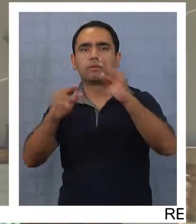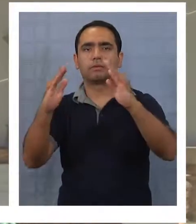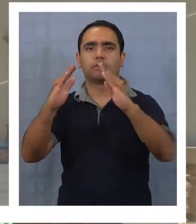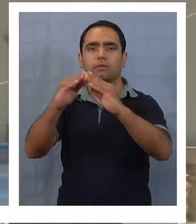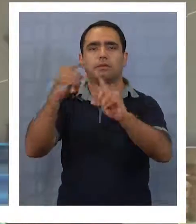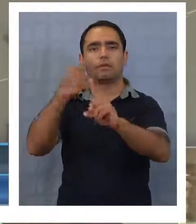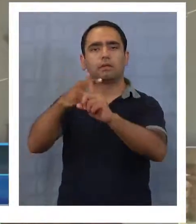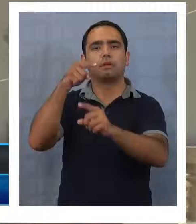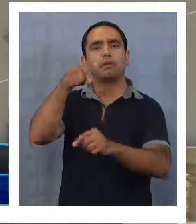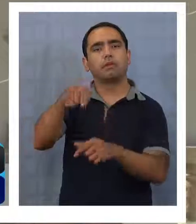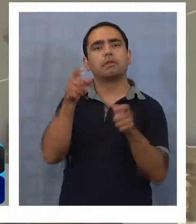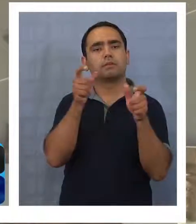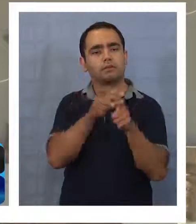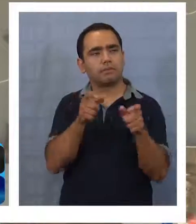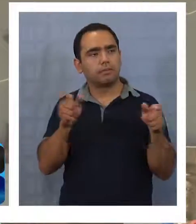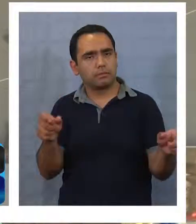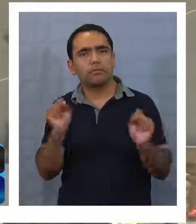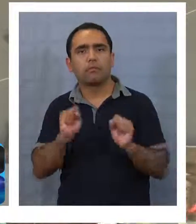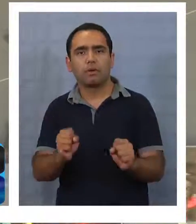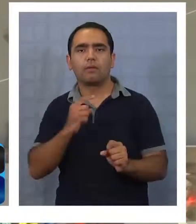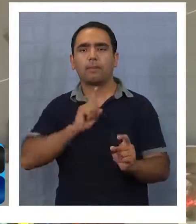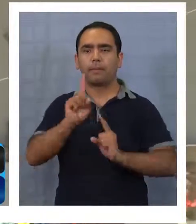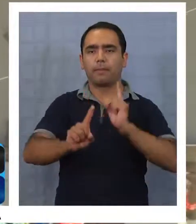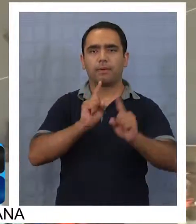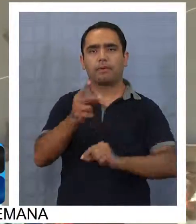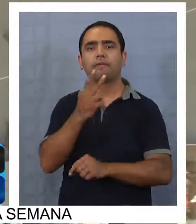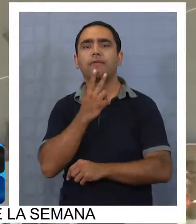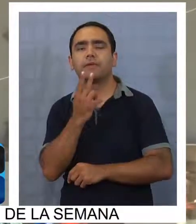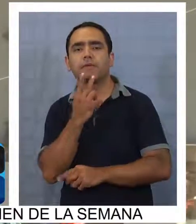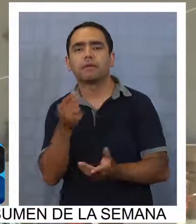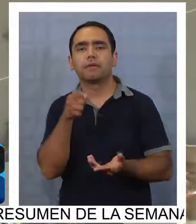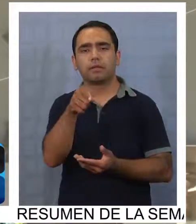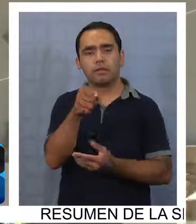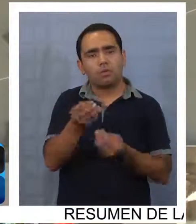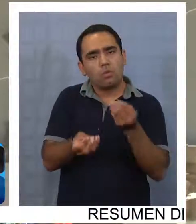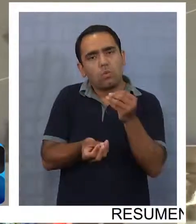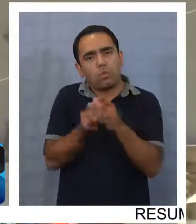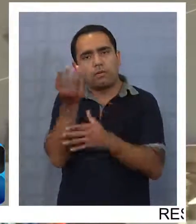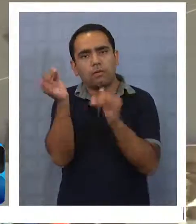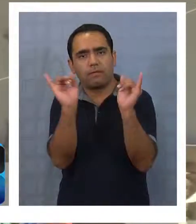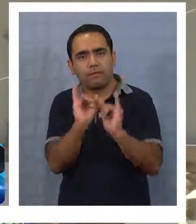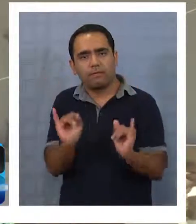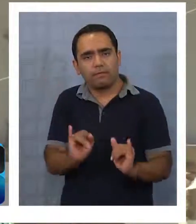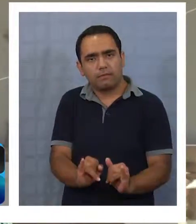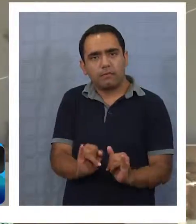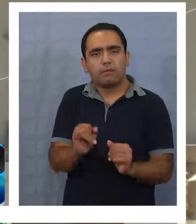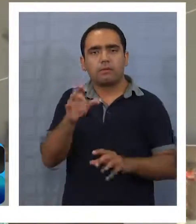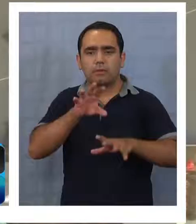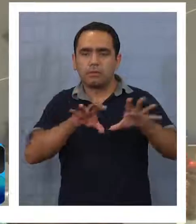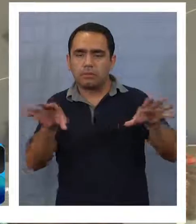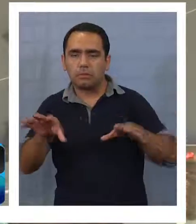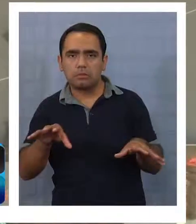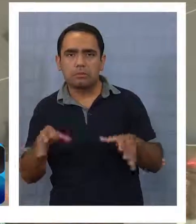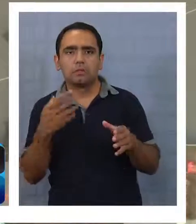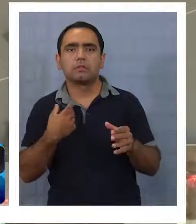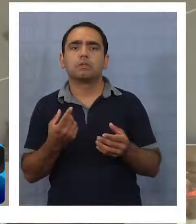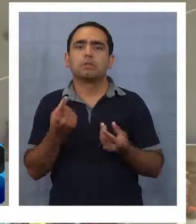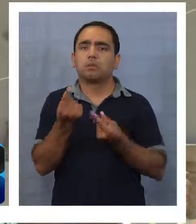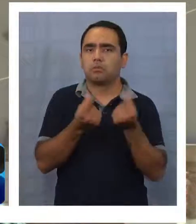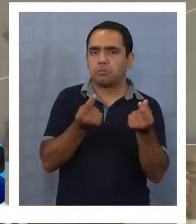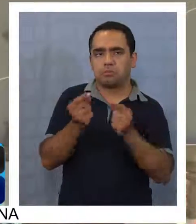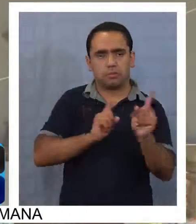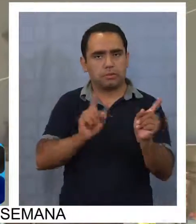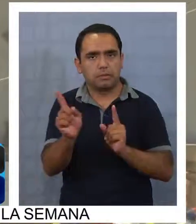que esta iglesia va a permitir repoblar estos sectores y entregando nuevas herramientas y nuevos elementos para dinamizar la